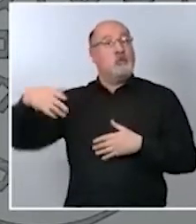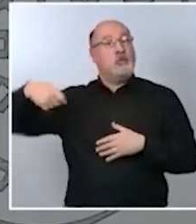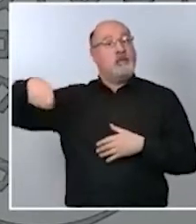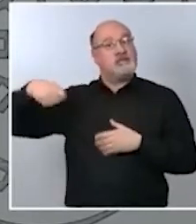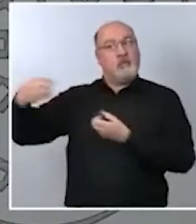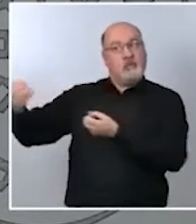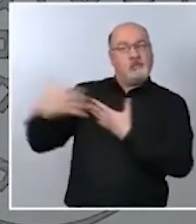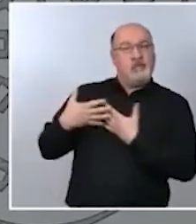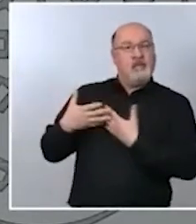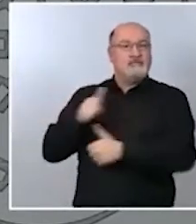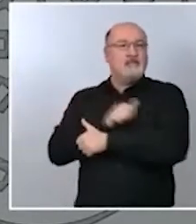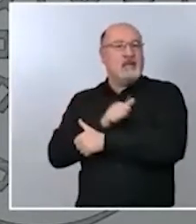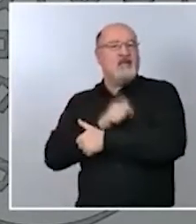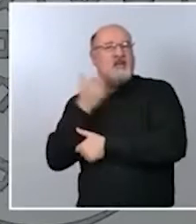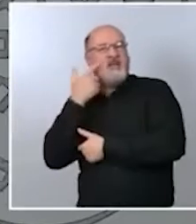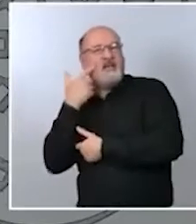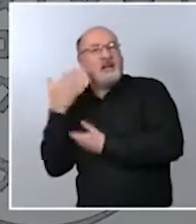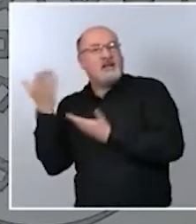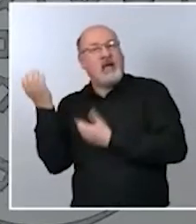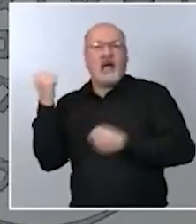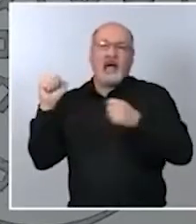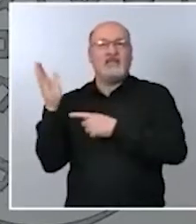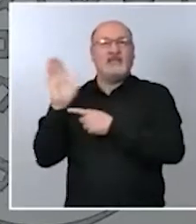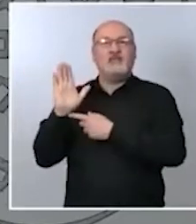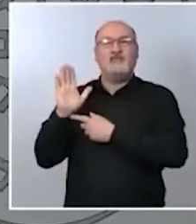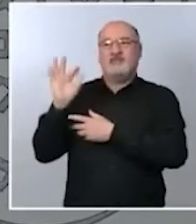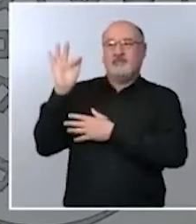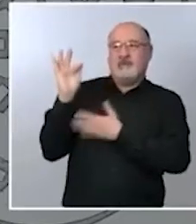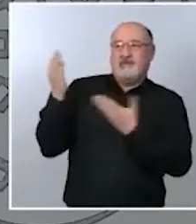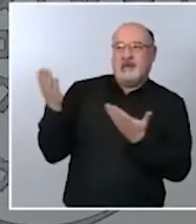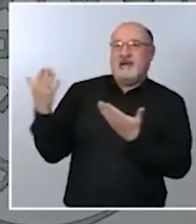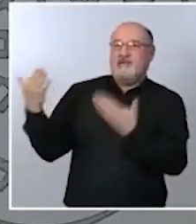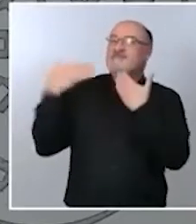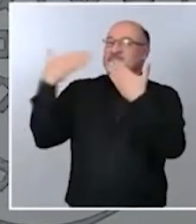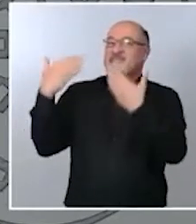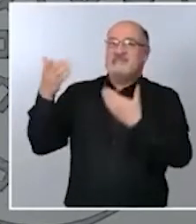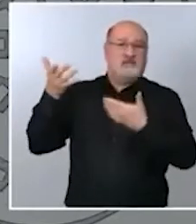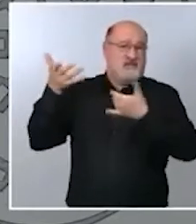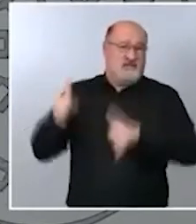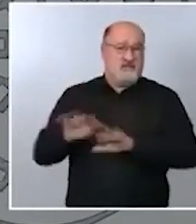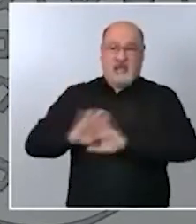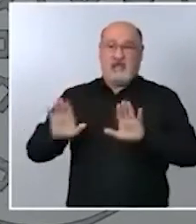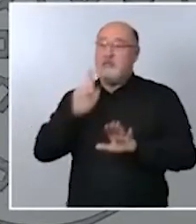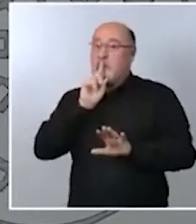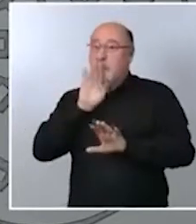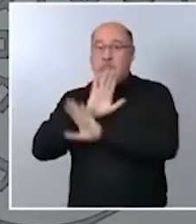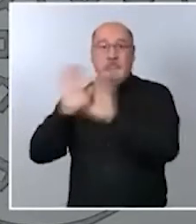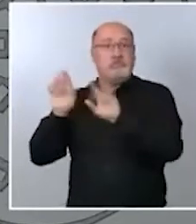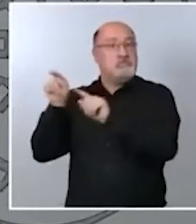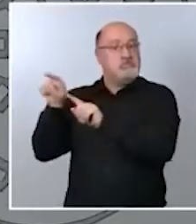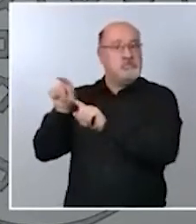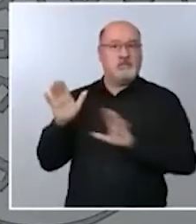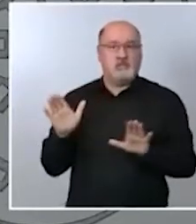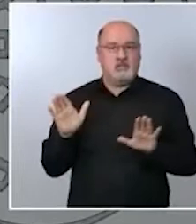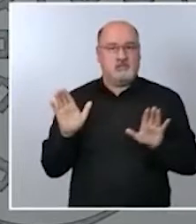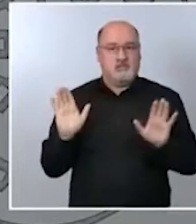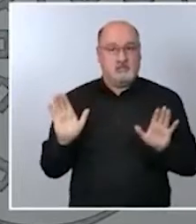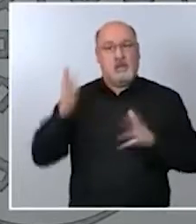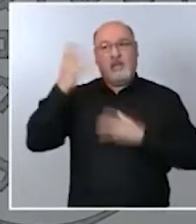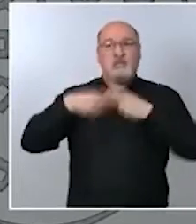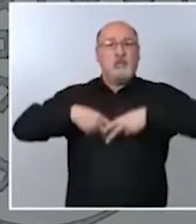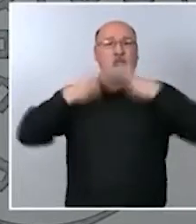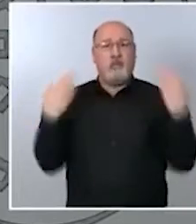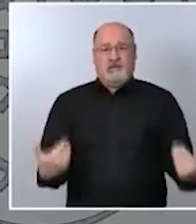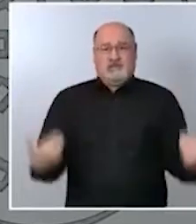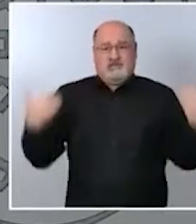de esta actitud que ha mantenido el gobierno de España en donde con independencia de quien fuera la administración responsable